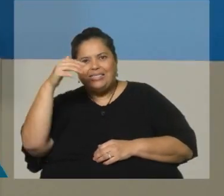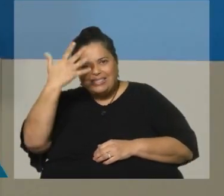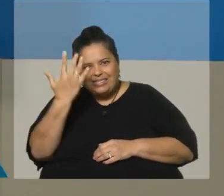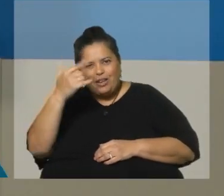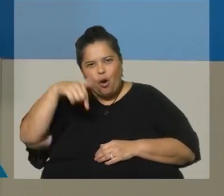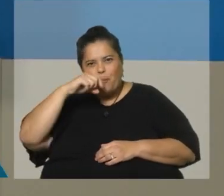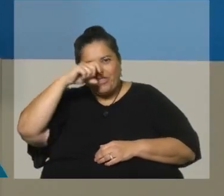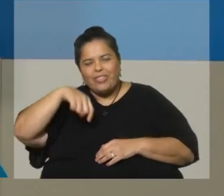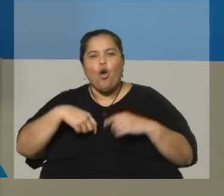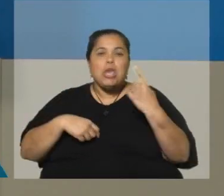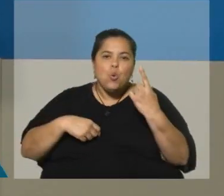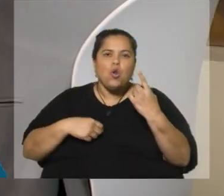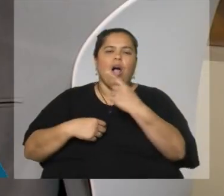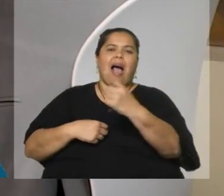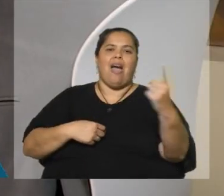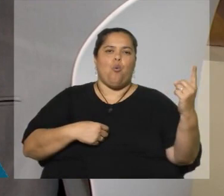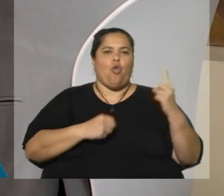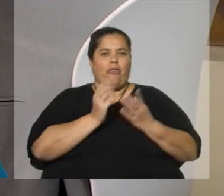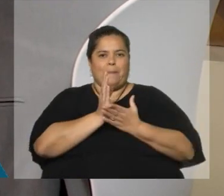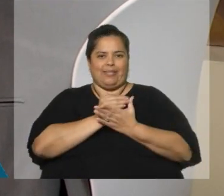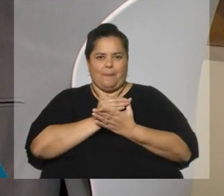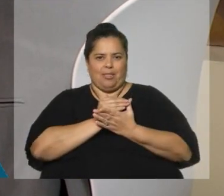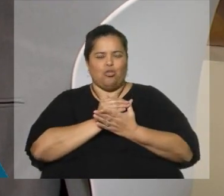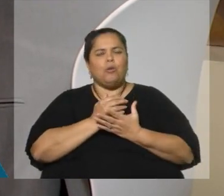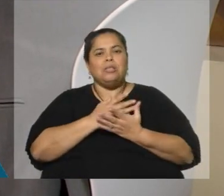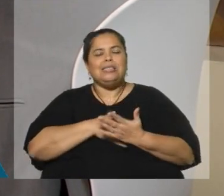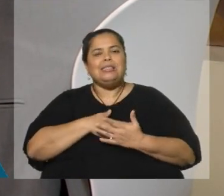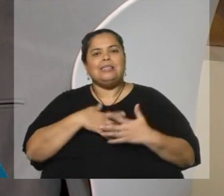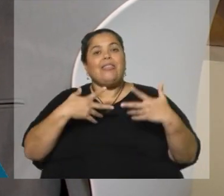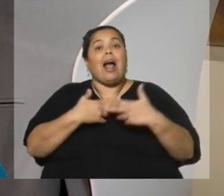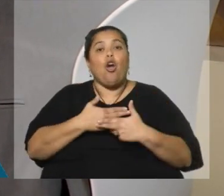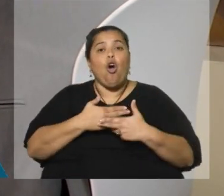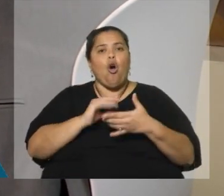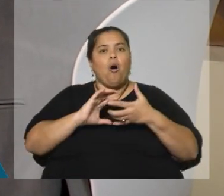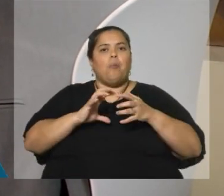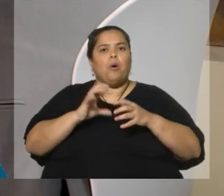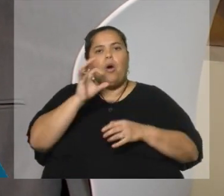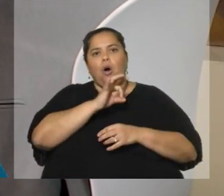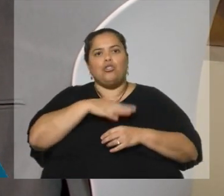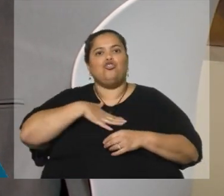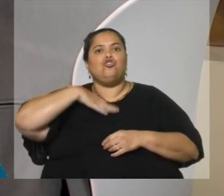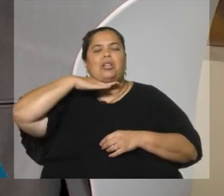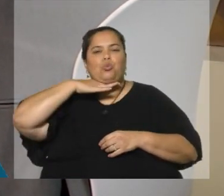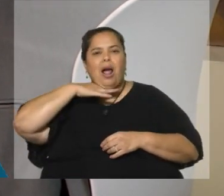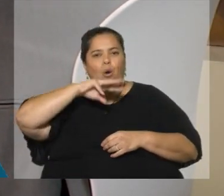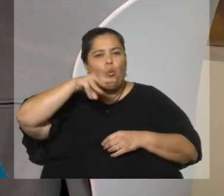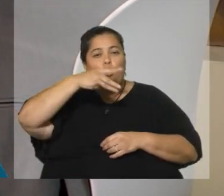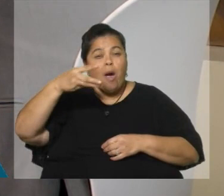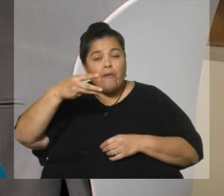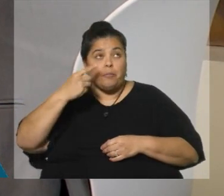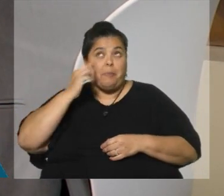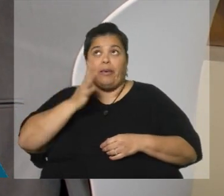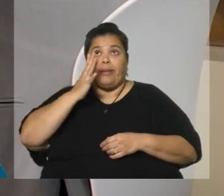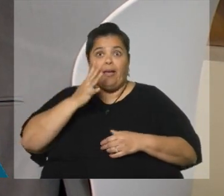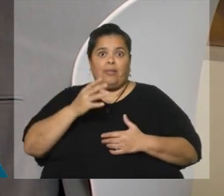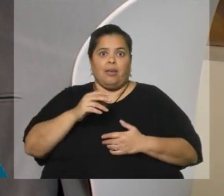departamento en el interior del país. ¿Se trancó o se saturó la página web? Porque 200.000 personas en Santos, no todas al mismo tiempo, digo, pero en